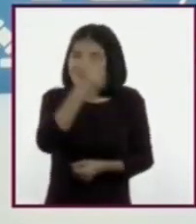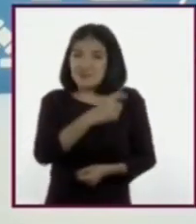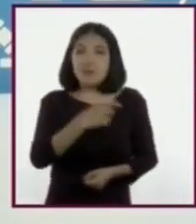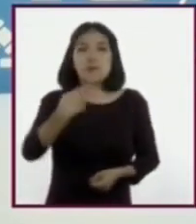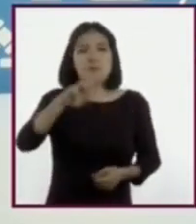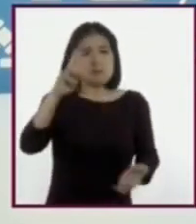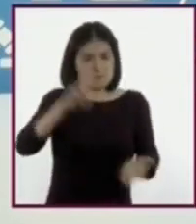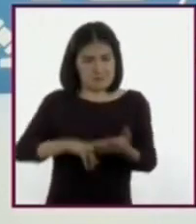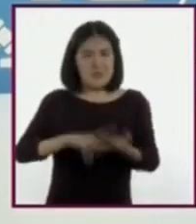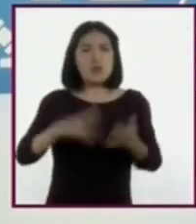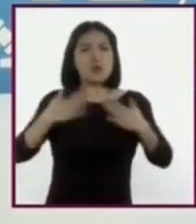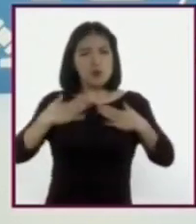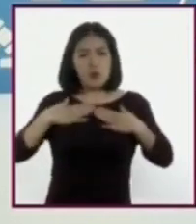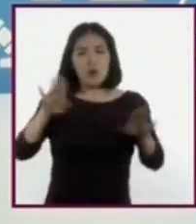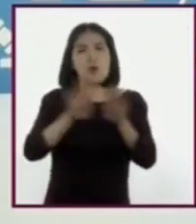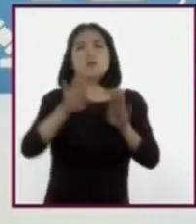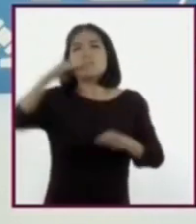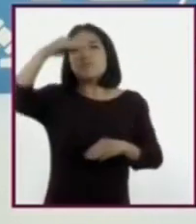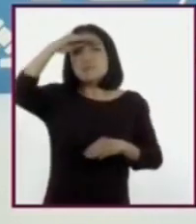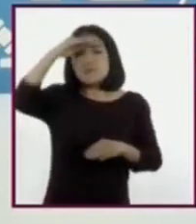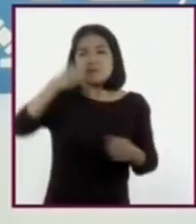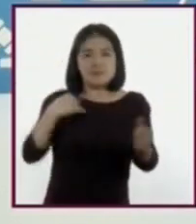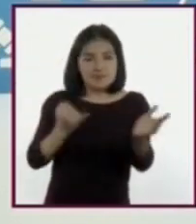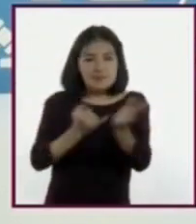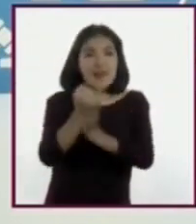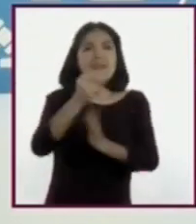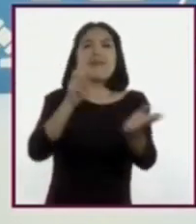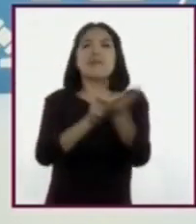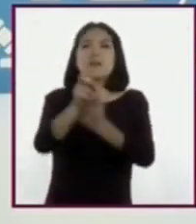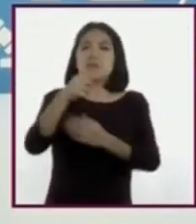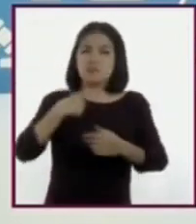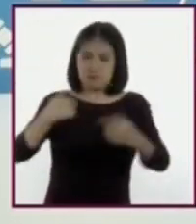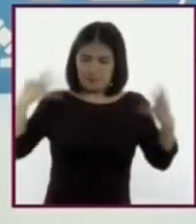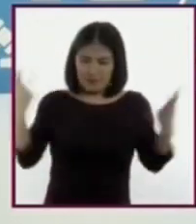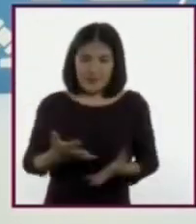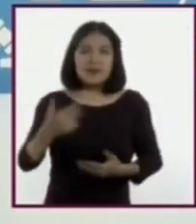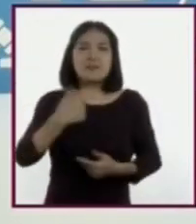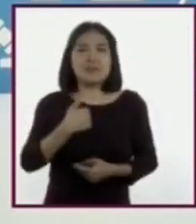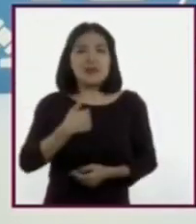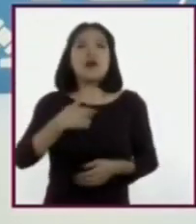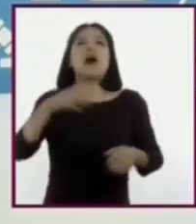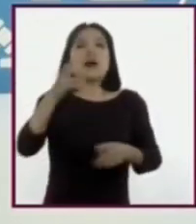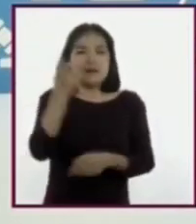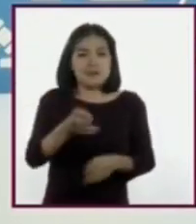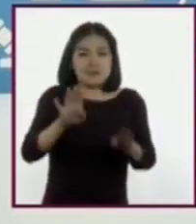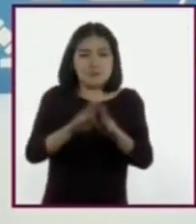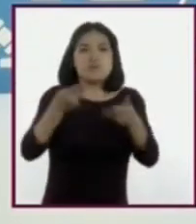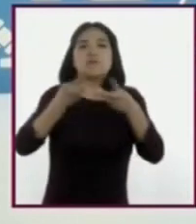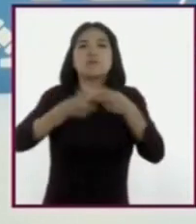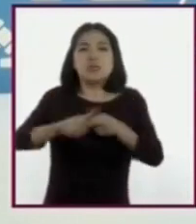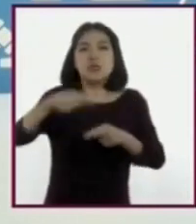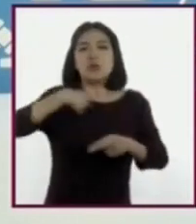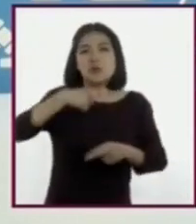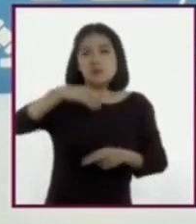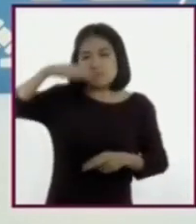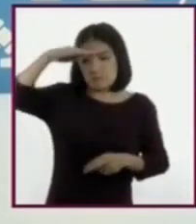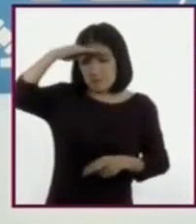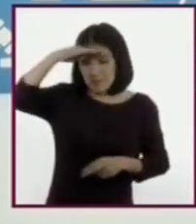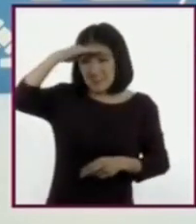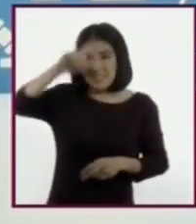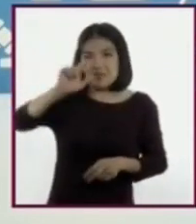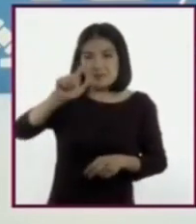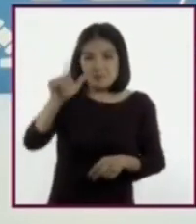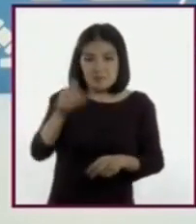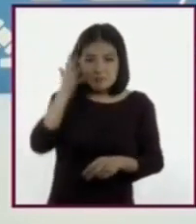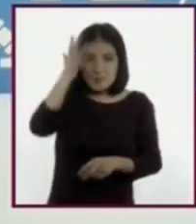defender nuestra forma de pensar y nuestro derecho a decidir empieza con estar conscientes de los riesgos que implica